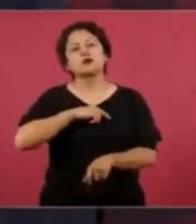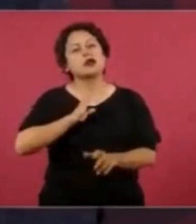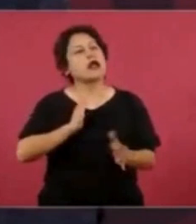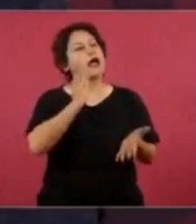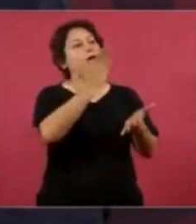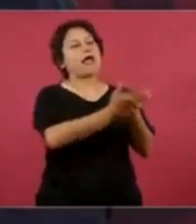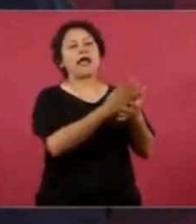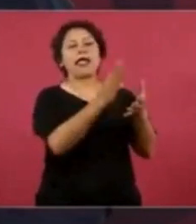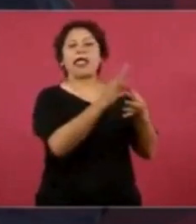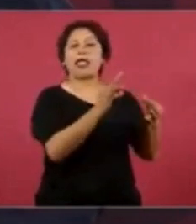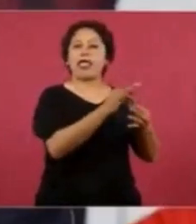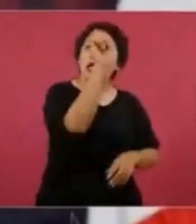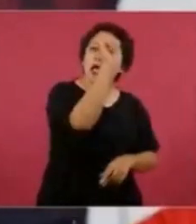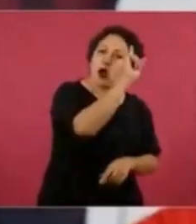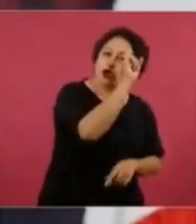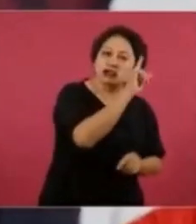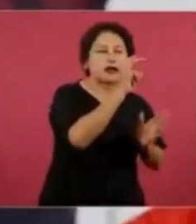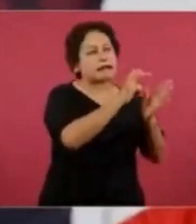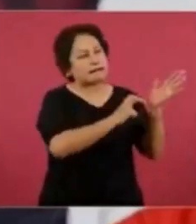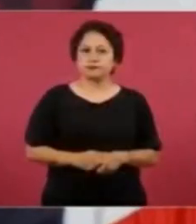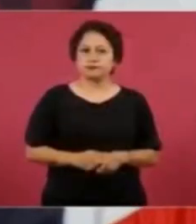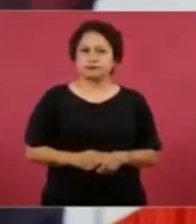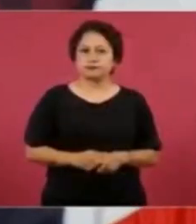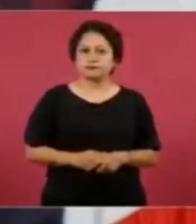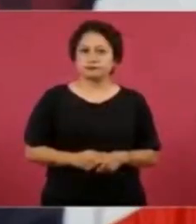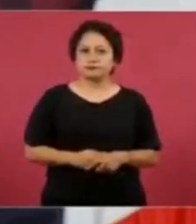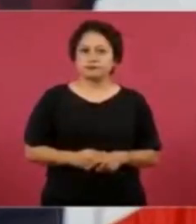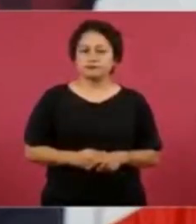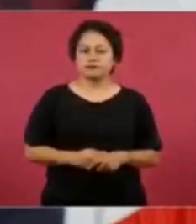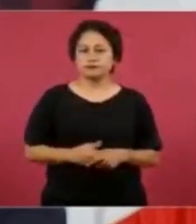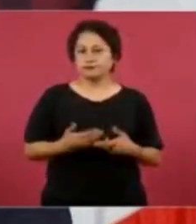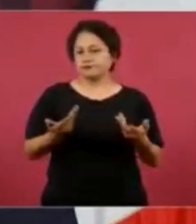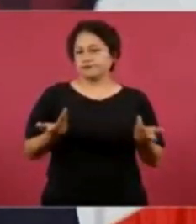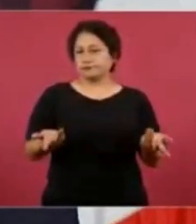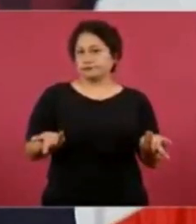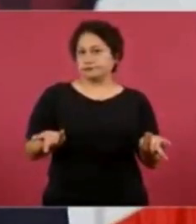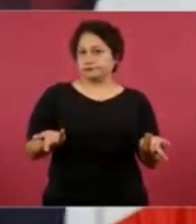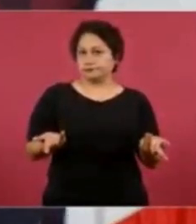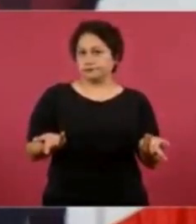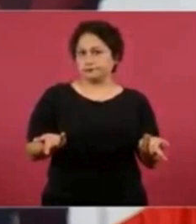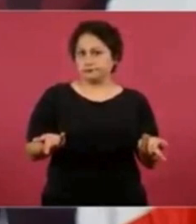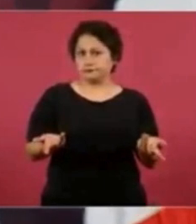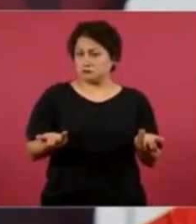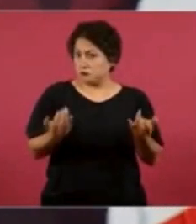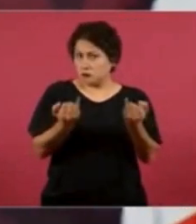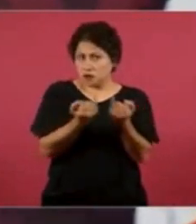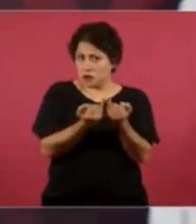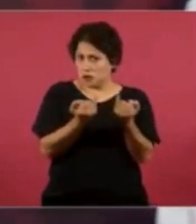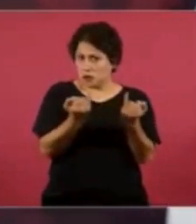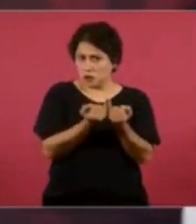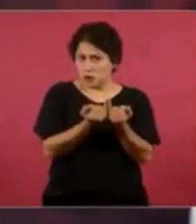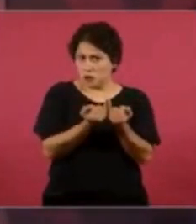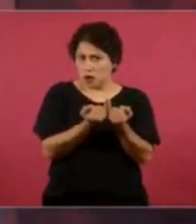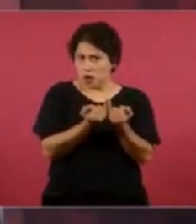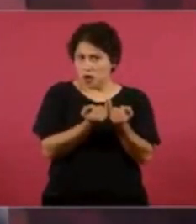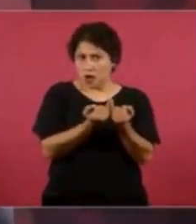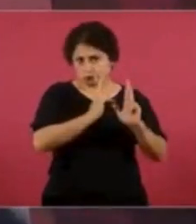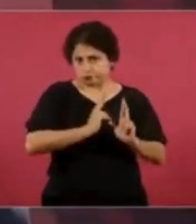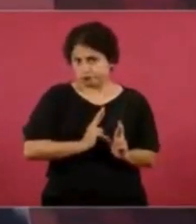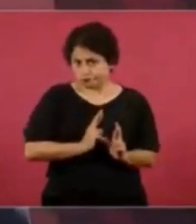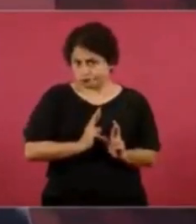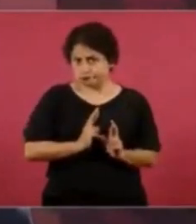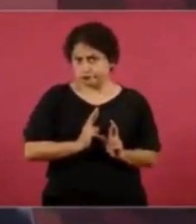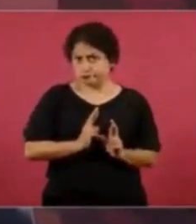administración actual, pero también con su propio sello en temas prioritarios como la seguridad, la educación y la equidad.